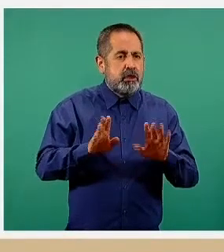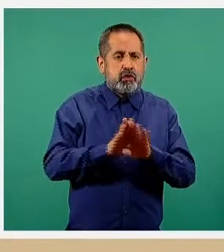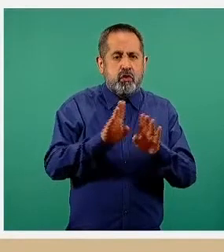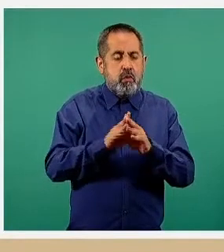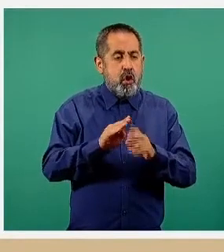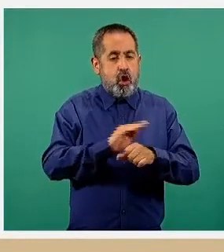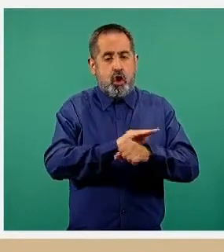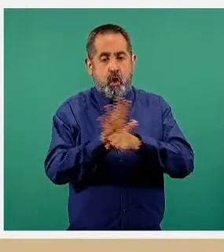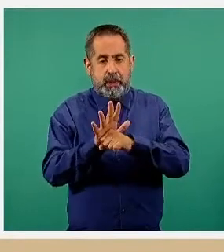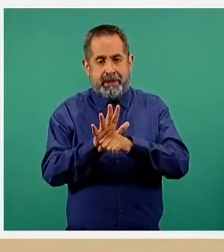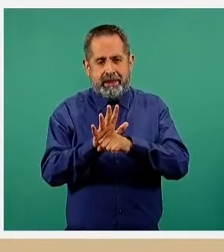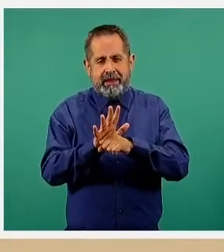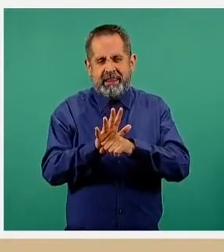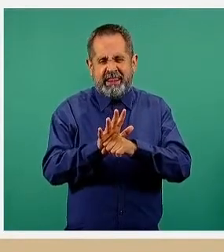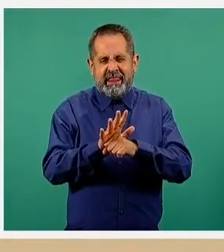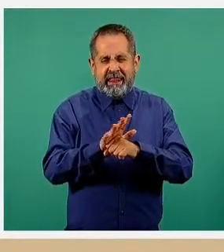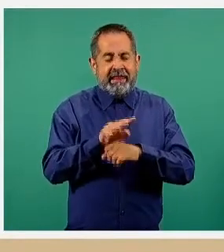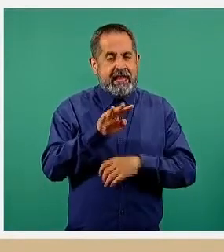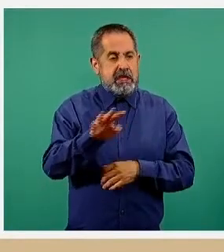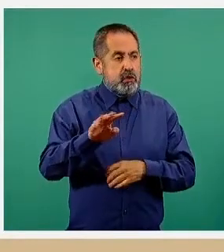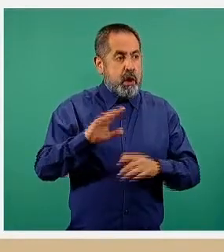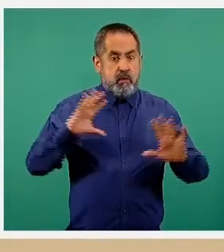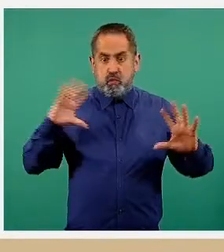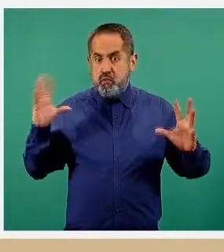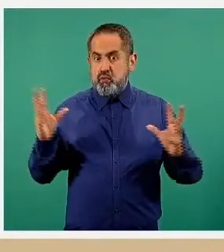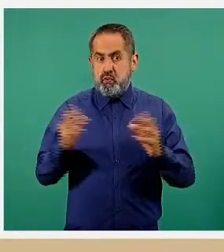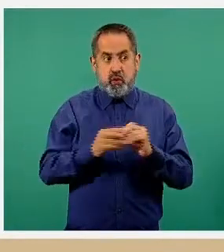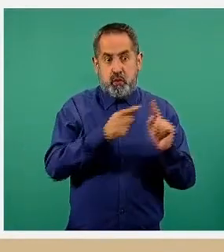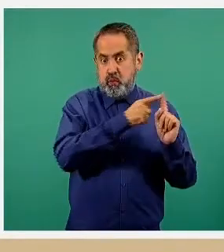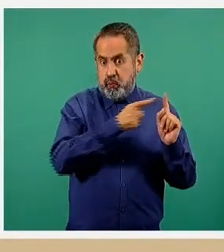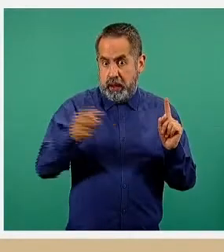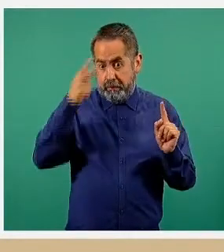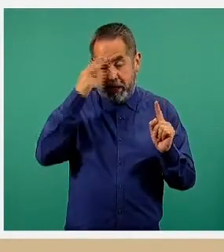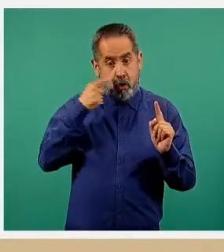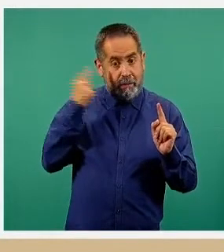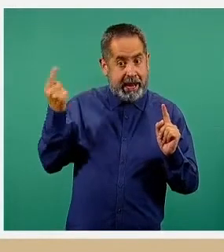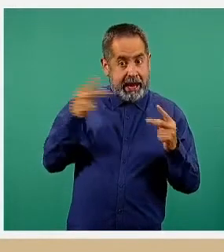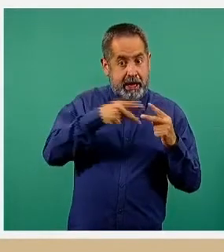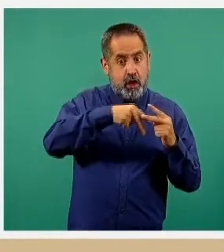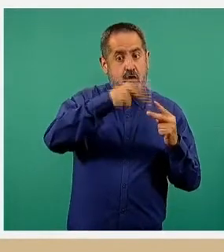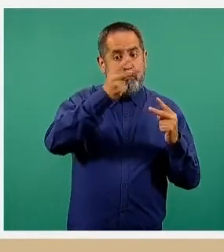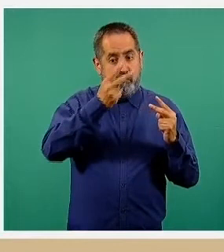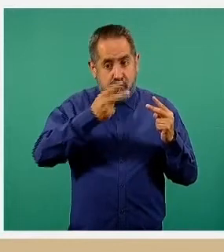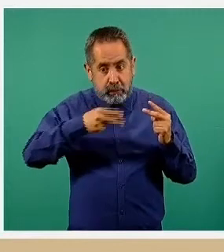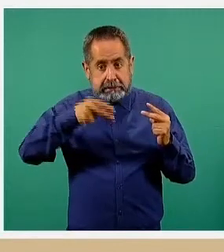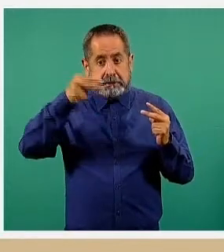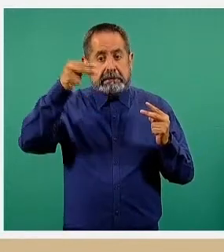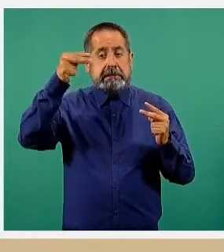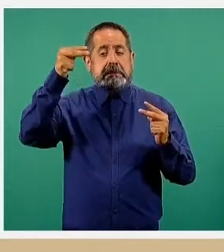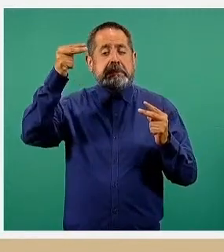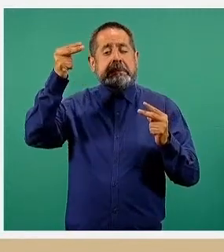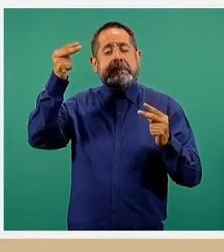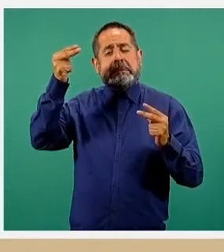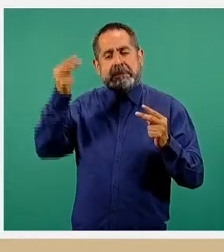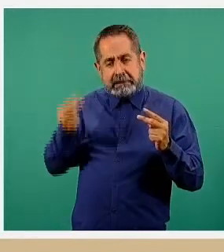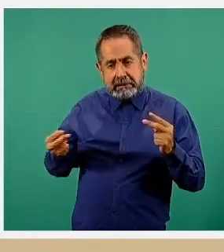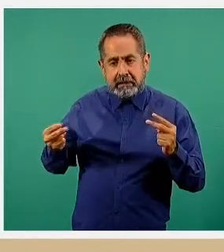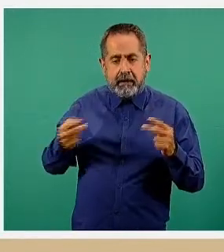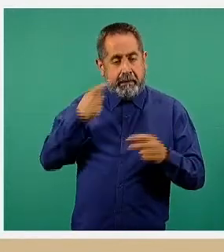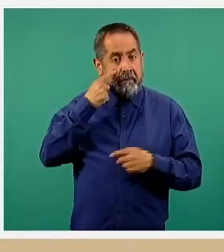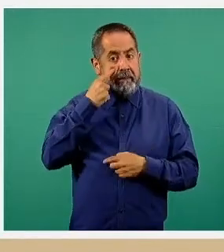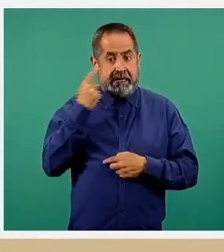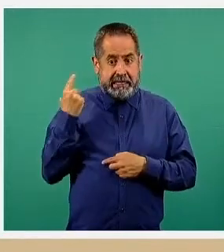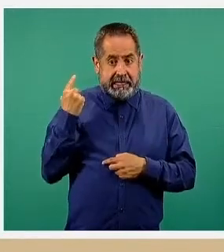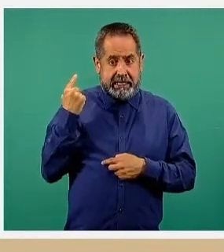de COVID-19 que hemos tenido hasta el momento en México. Precisamente en función de este comportamiento, aquí podemos ver